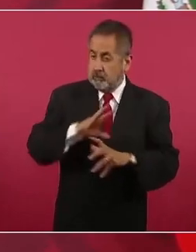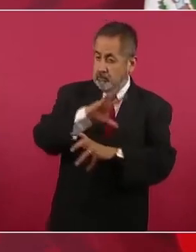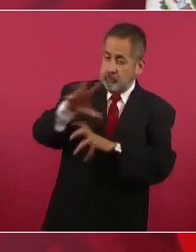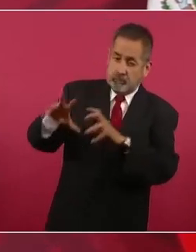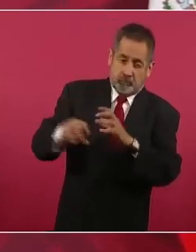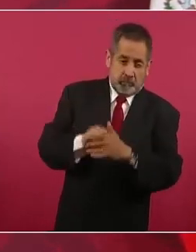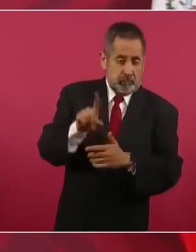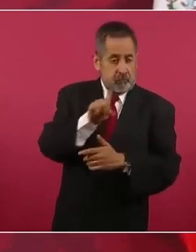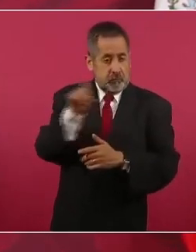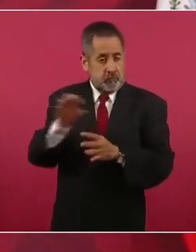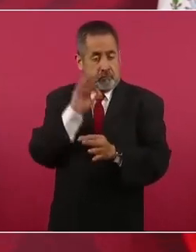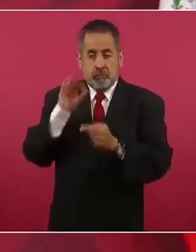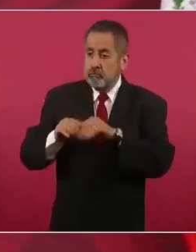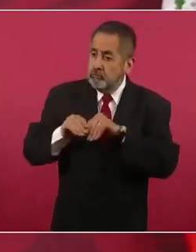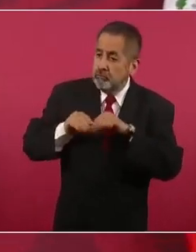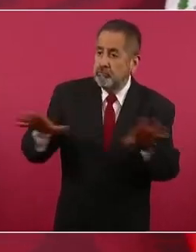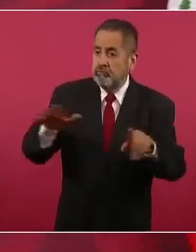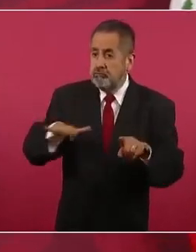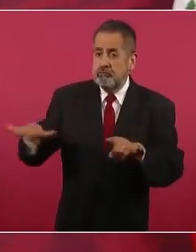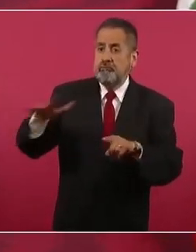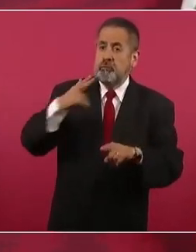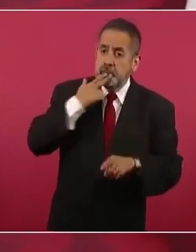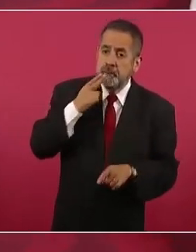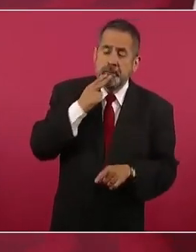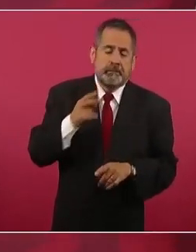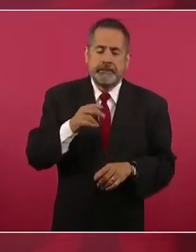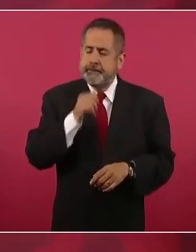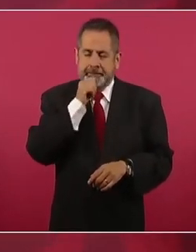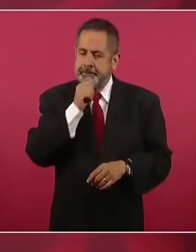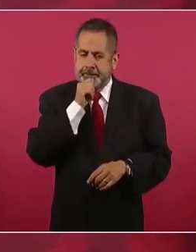es limitado.